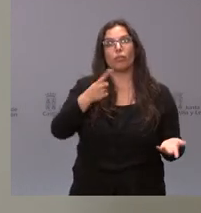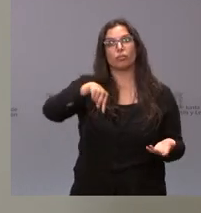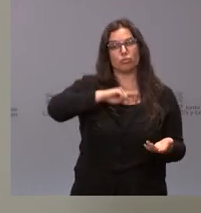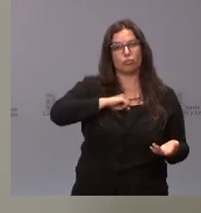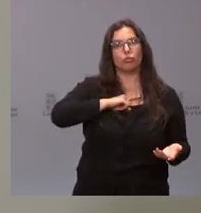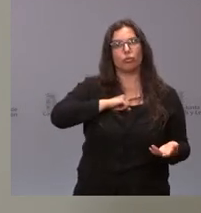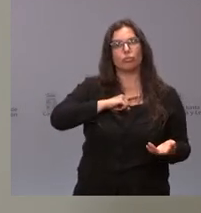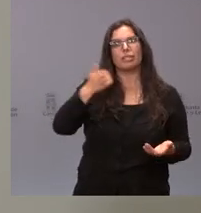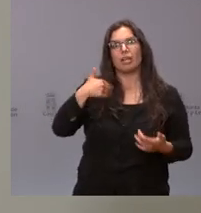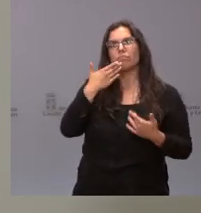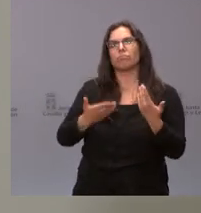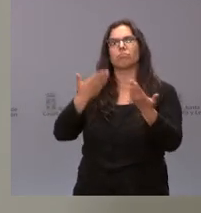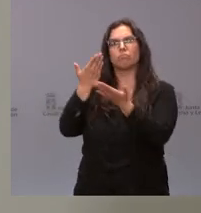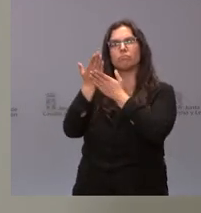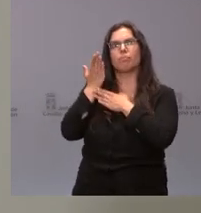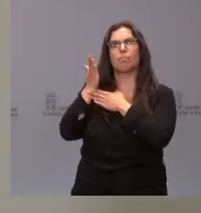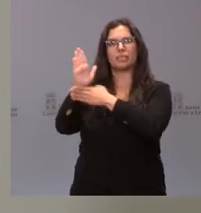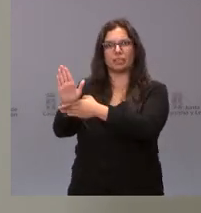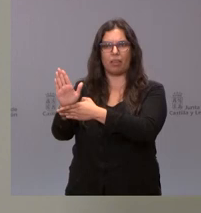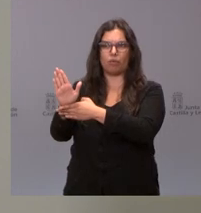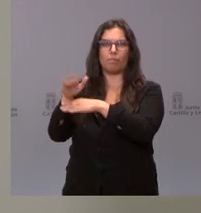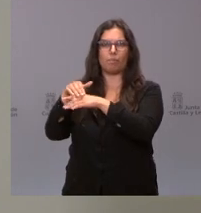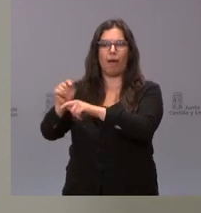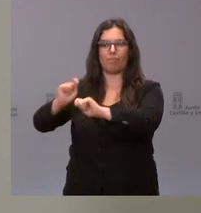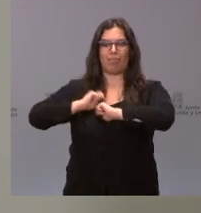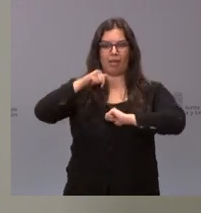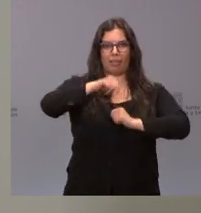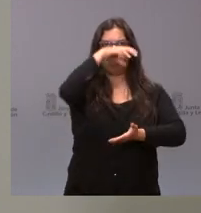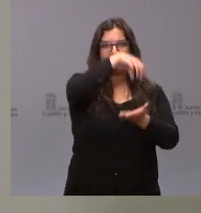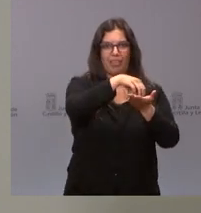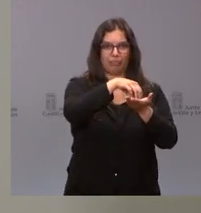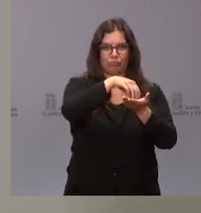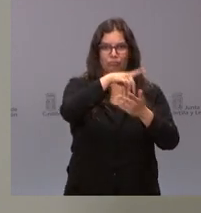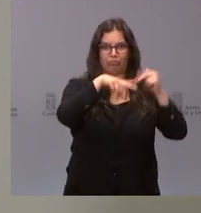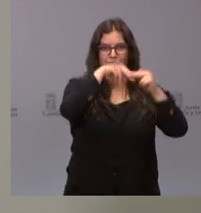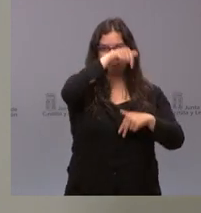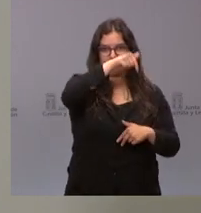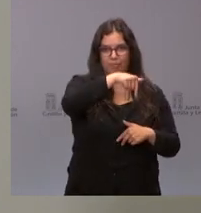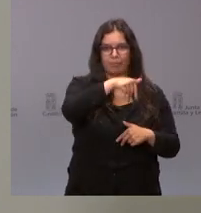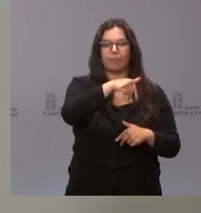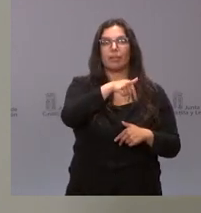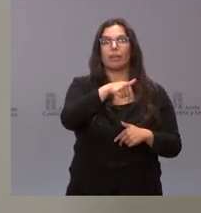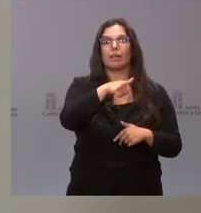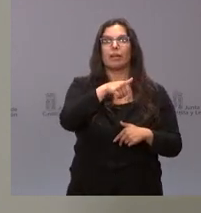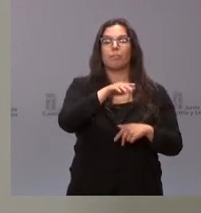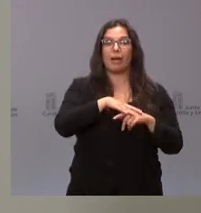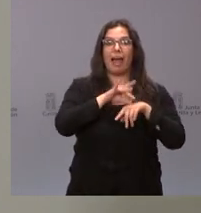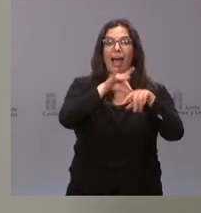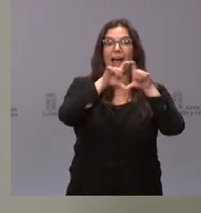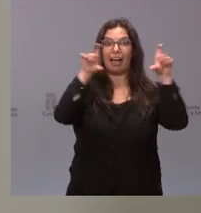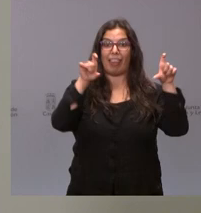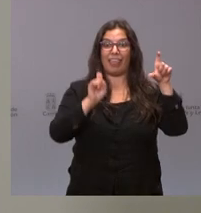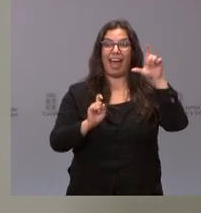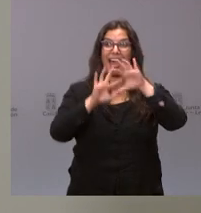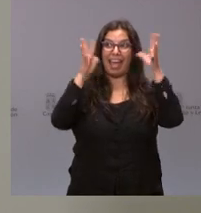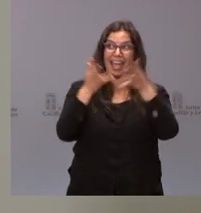nosotros ya hemos presentado esa solicitud en las semanas últimas y pasadas para que la agencia espacial española